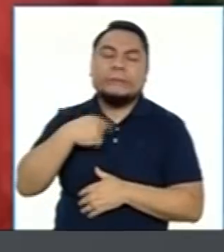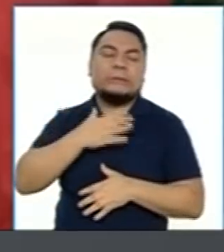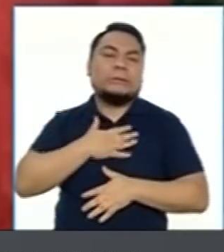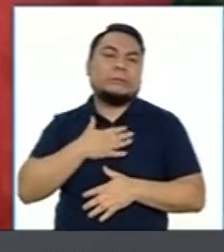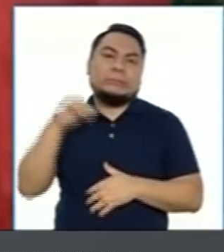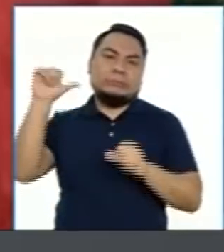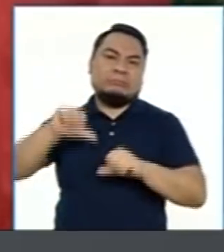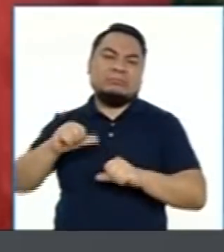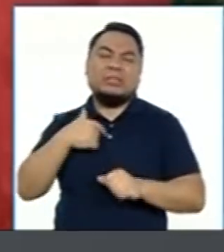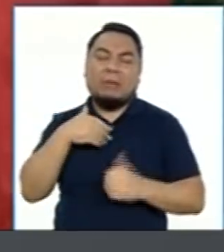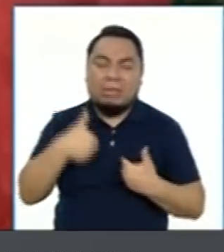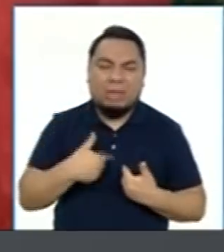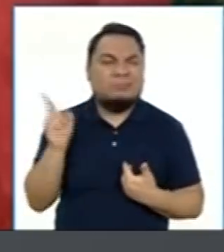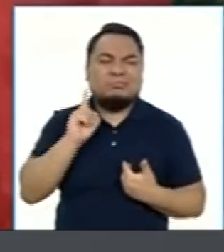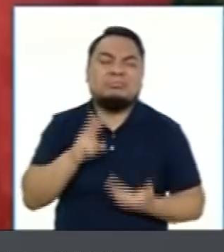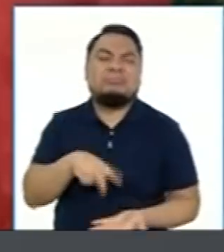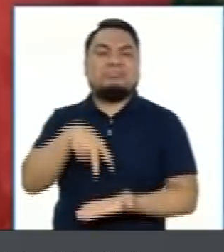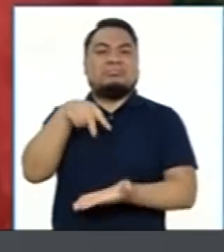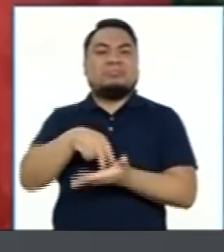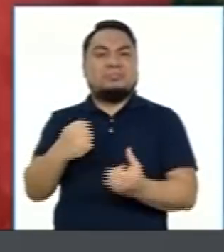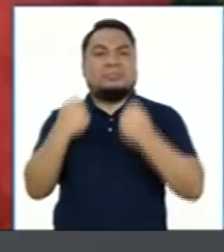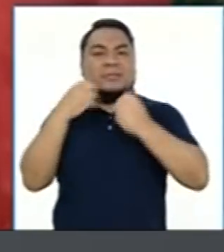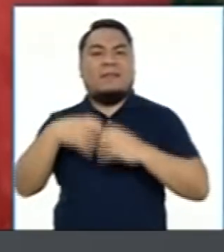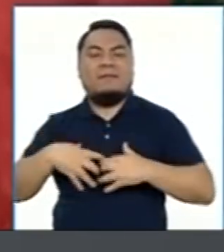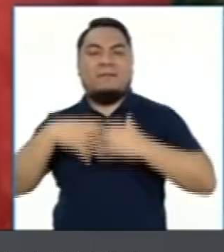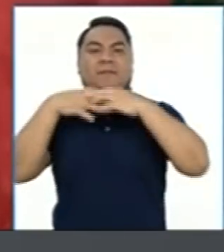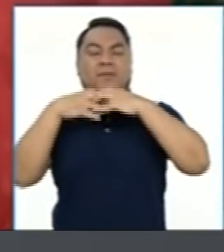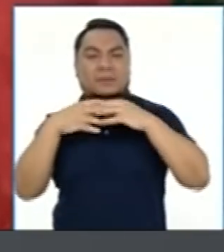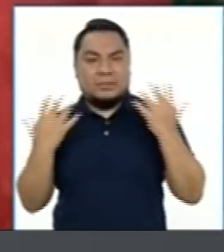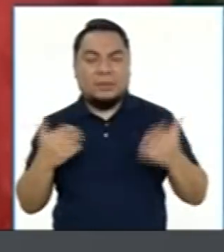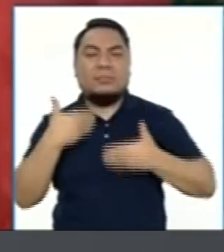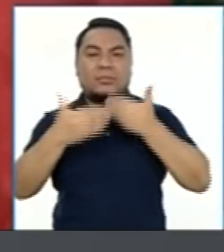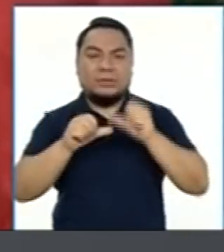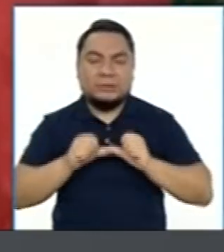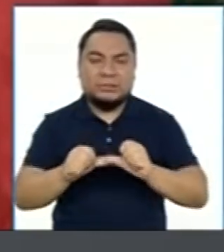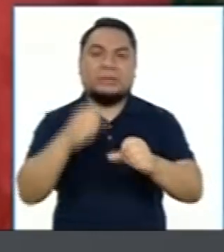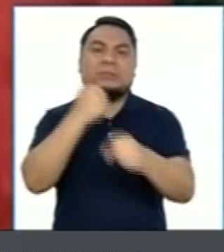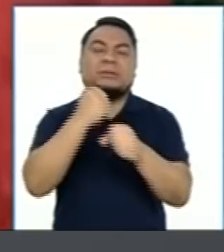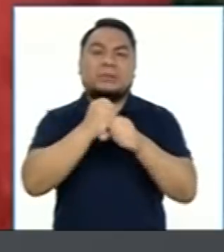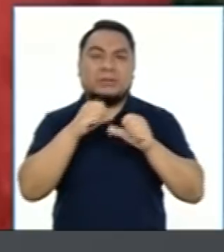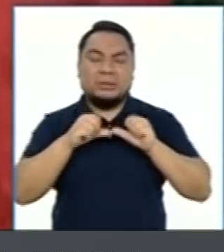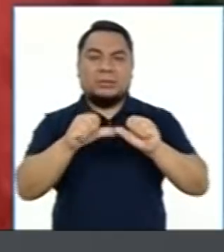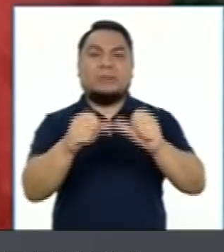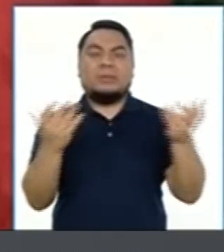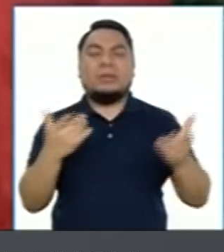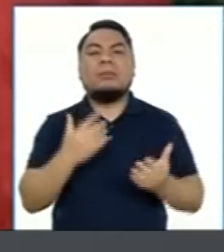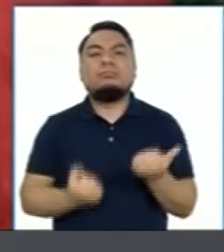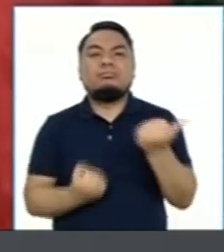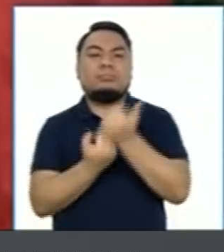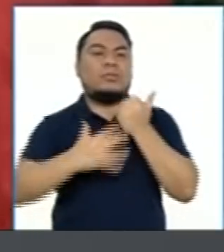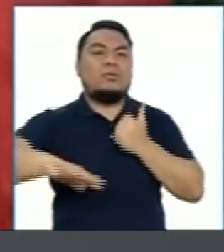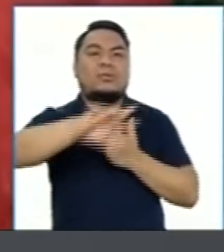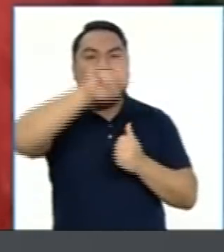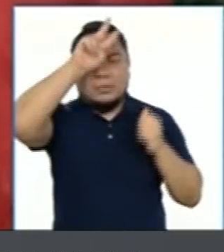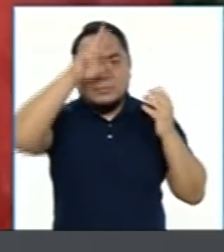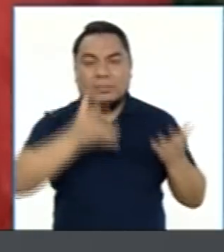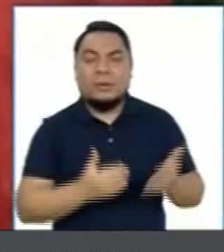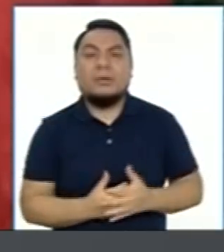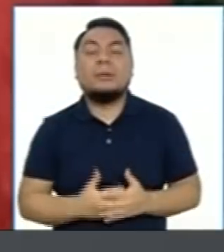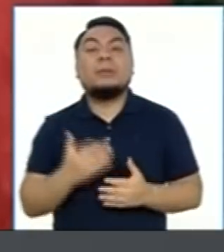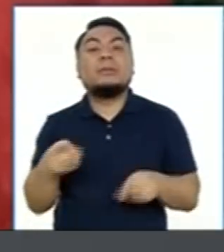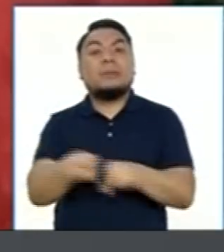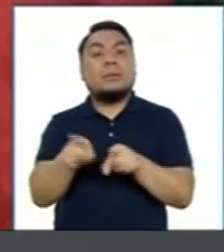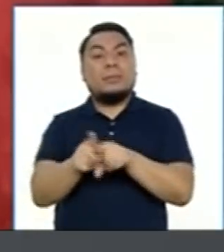desaniman, al contrario, nos dan mucho mayor fuerza para seguir trabajando a favor de todos los peruanos,